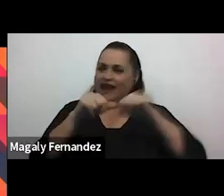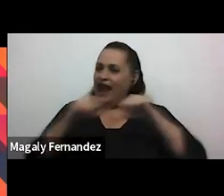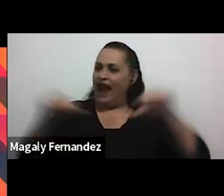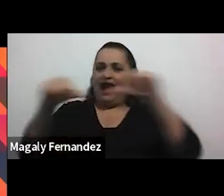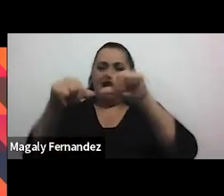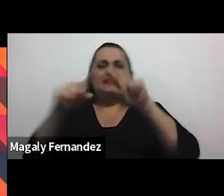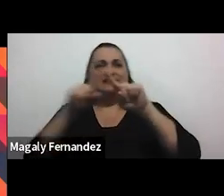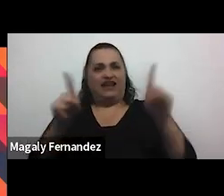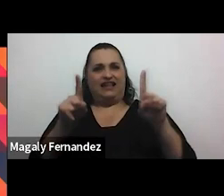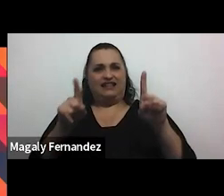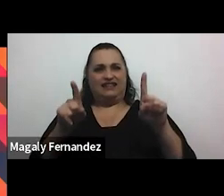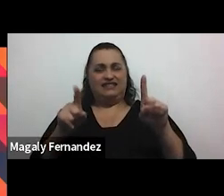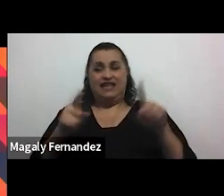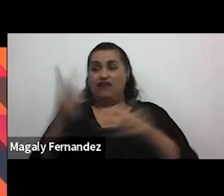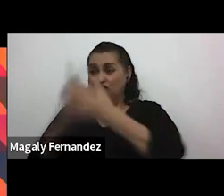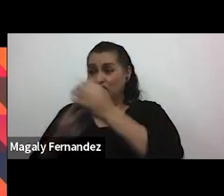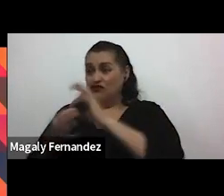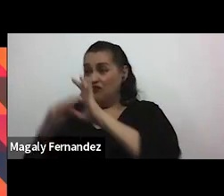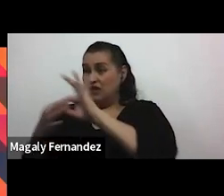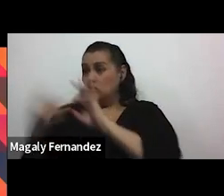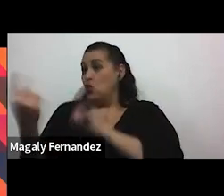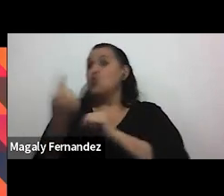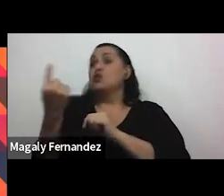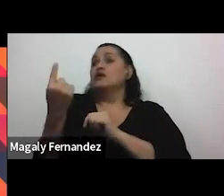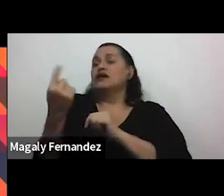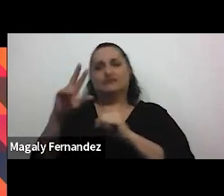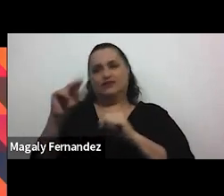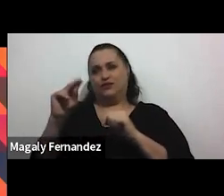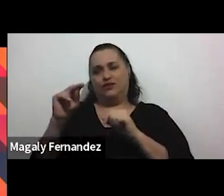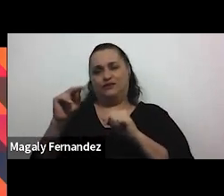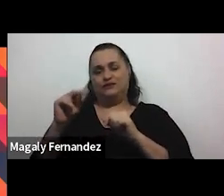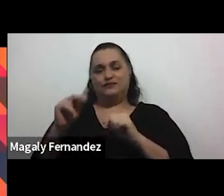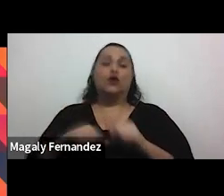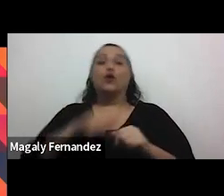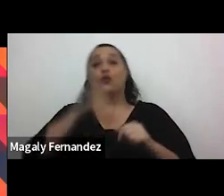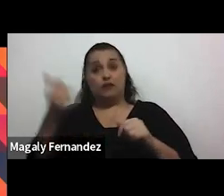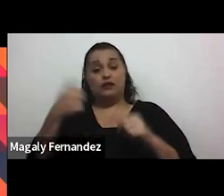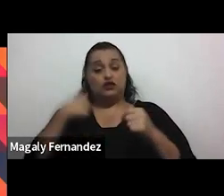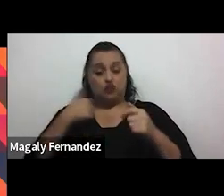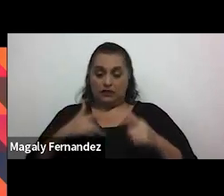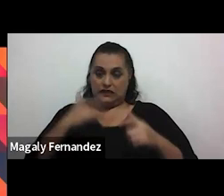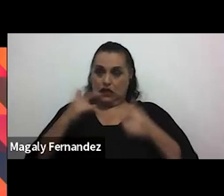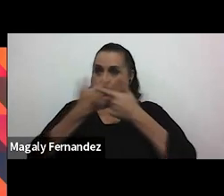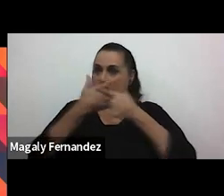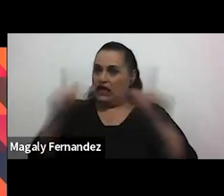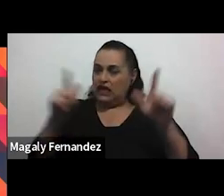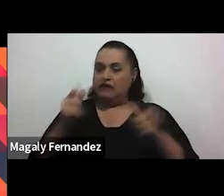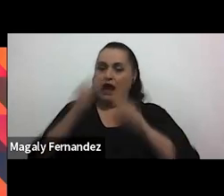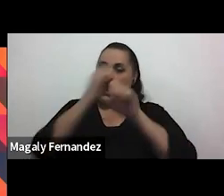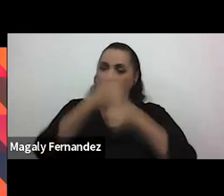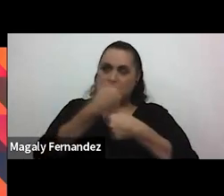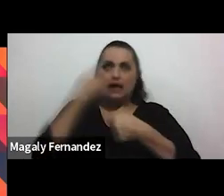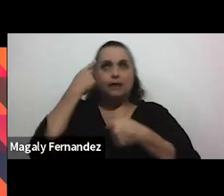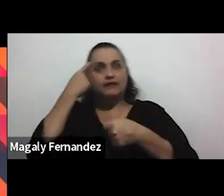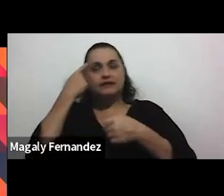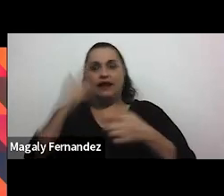la hago el centro de mi vida por otro lado me siento libre para hacer pensar sentir actuar es decir